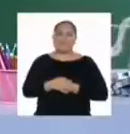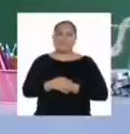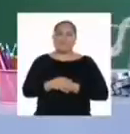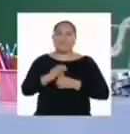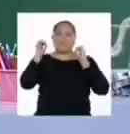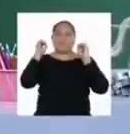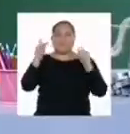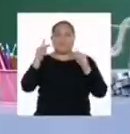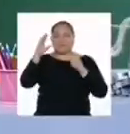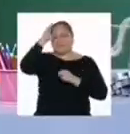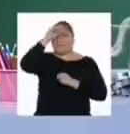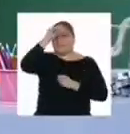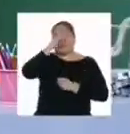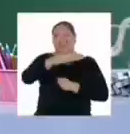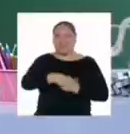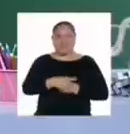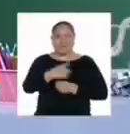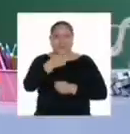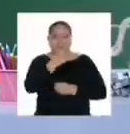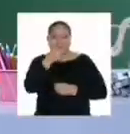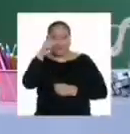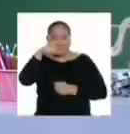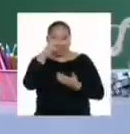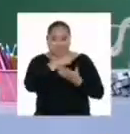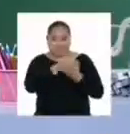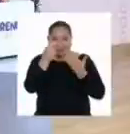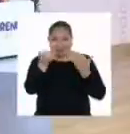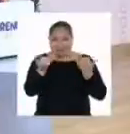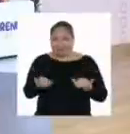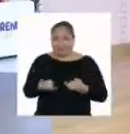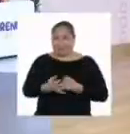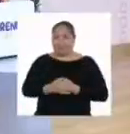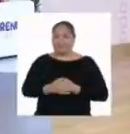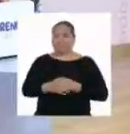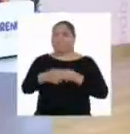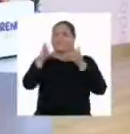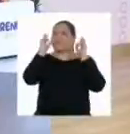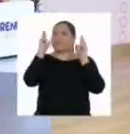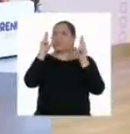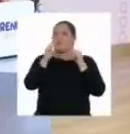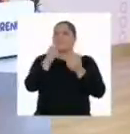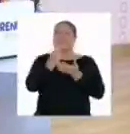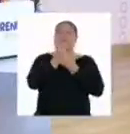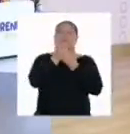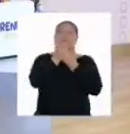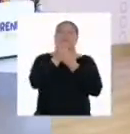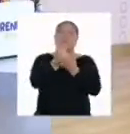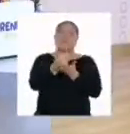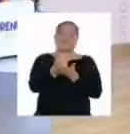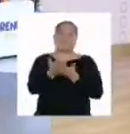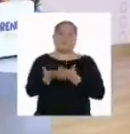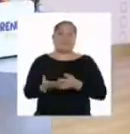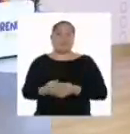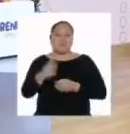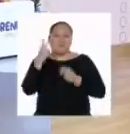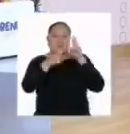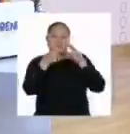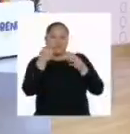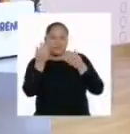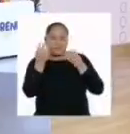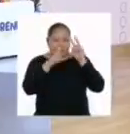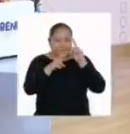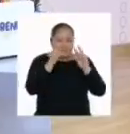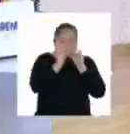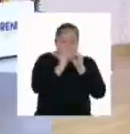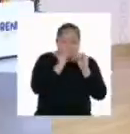Bueno, chicas y chicos, ¿qué les ha parecido el programa de hoy? Espero que les haya servido para darle una nueva revisión a